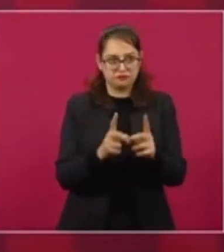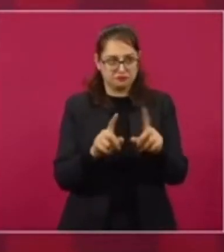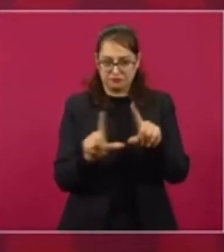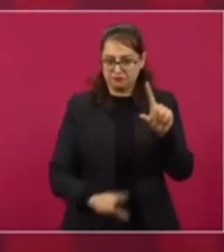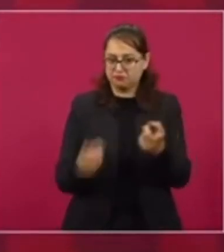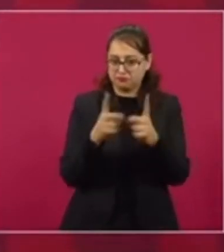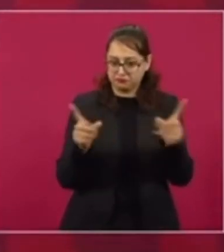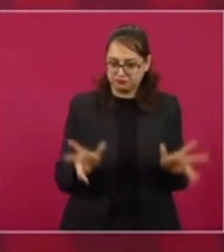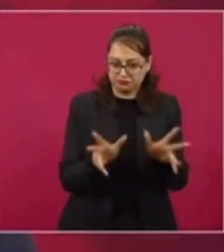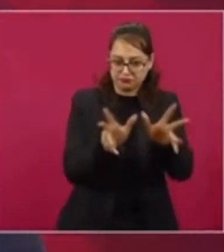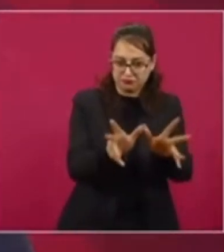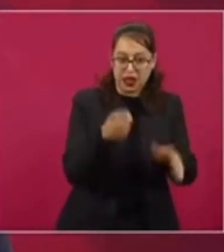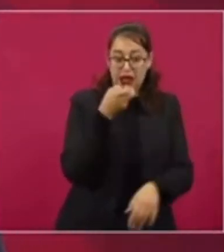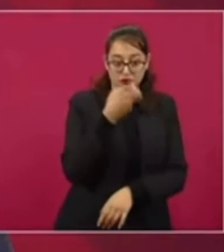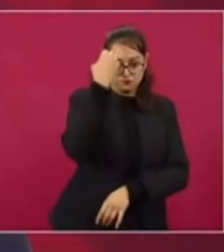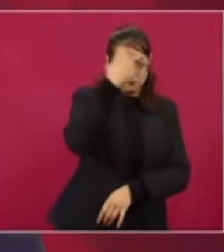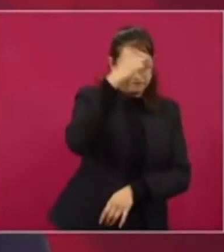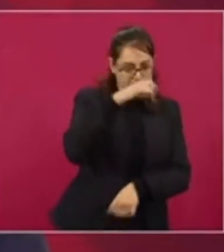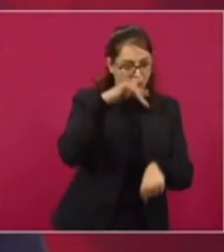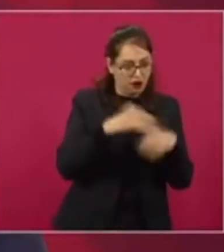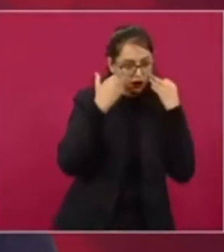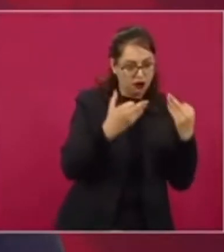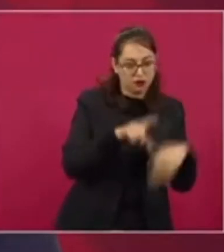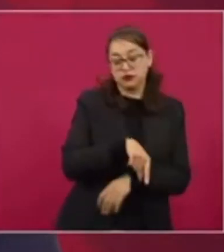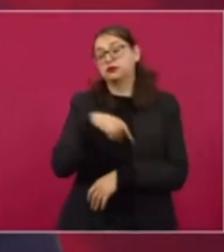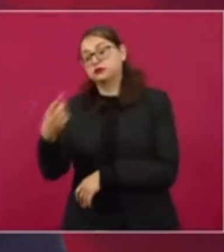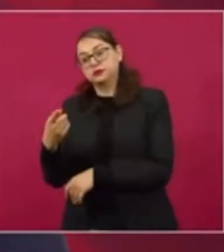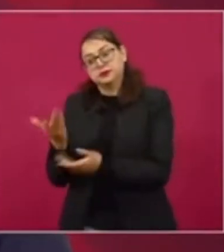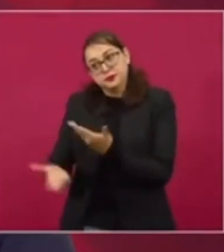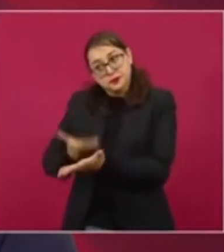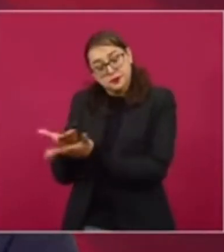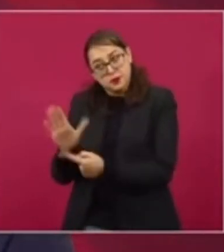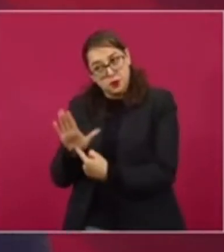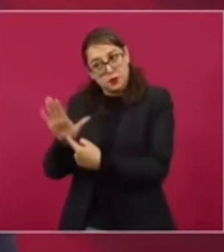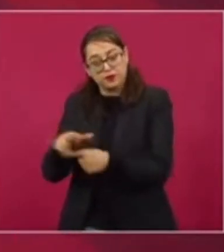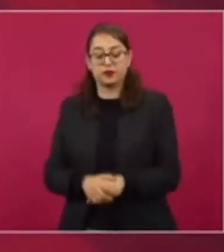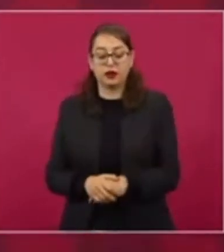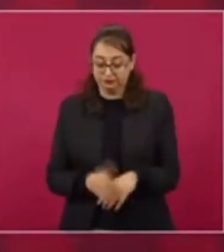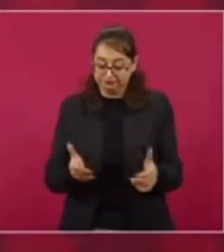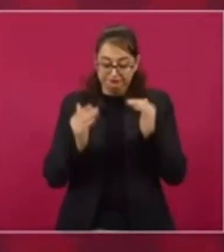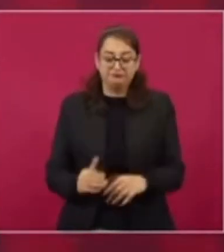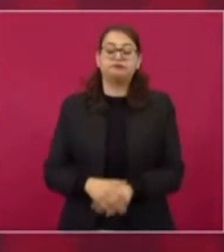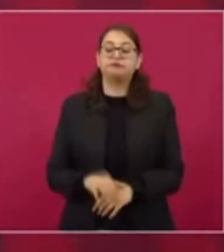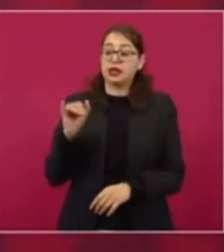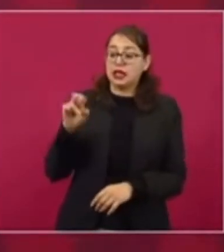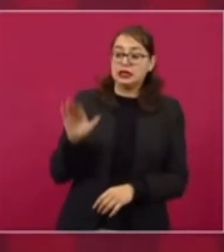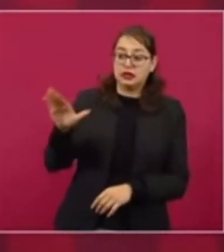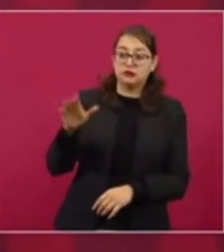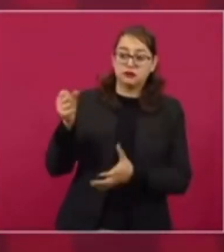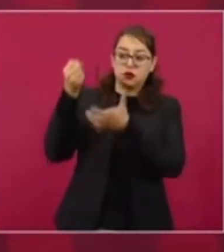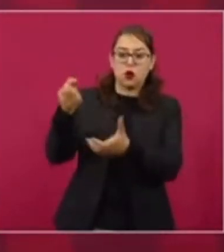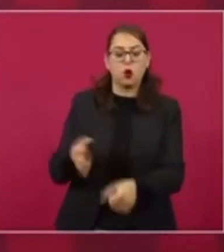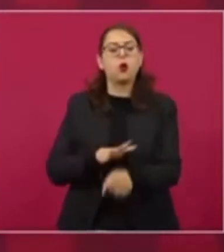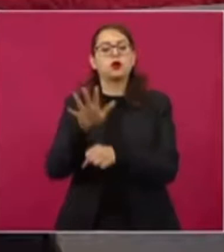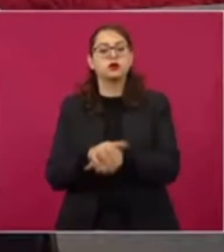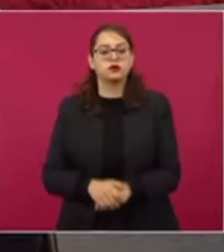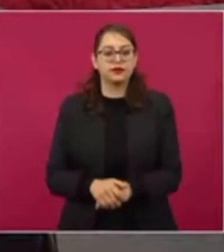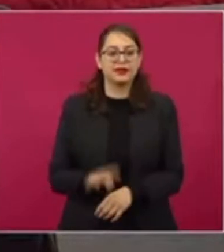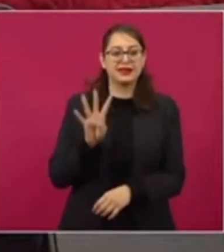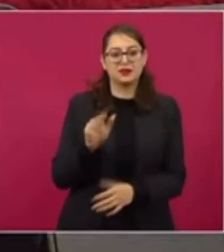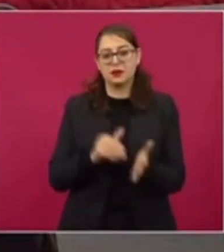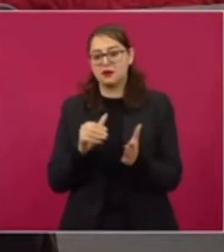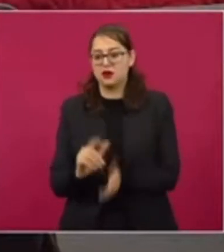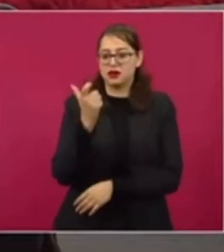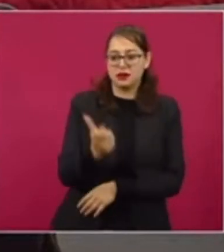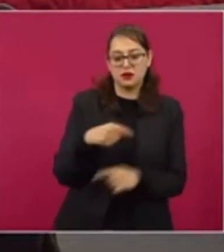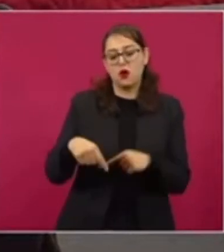el desarrollo. Mencionar que la Cámara de Diputados, en su facultad única, autorizó al INE un presupuesto de 19.736.6 millones de pesos para 2022.